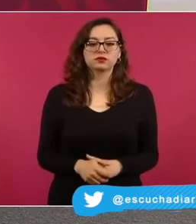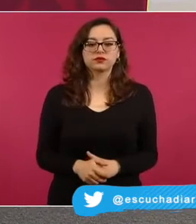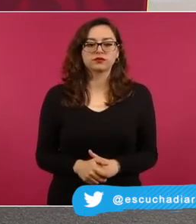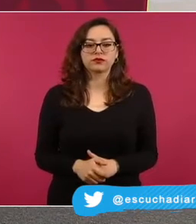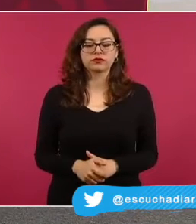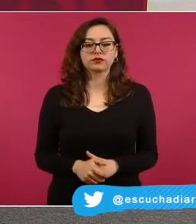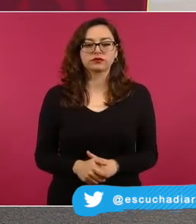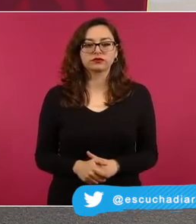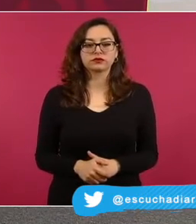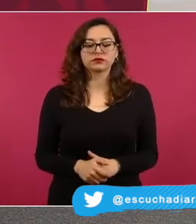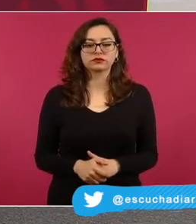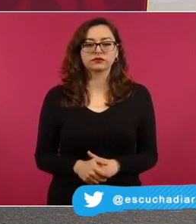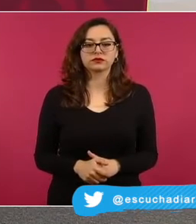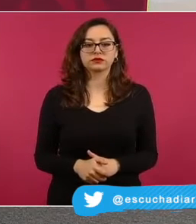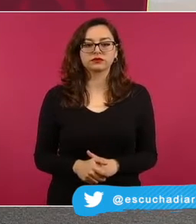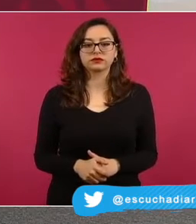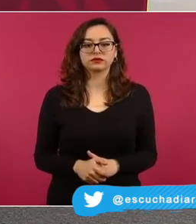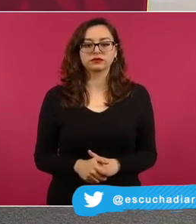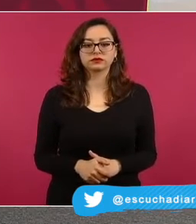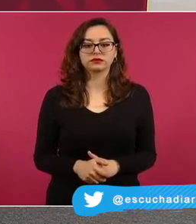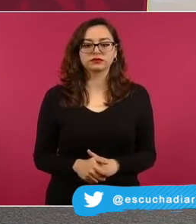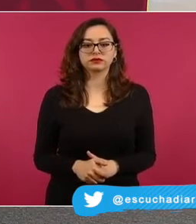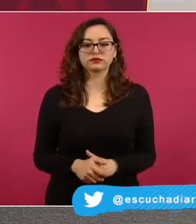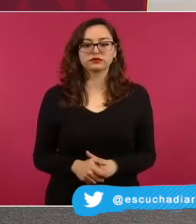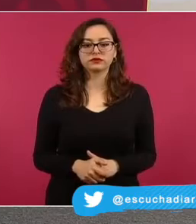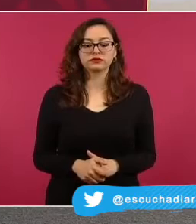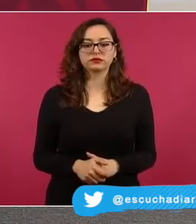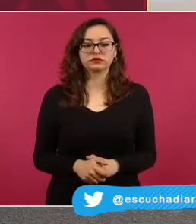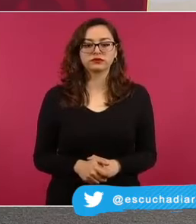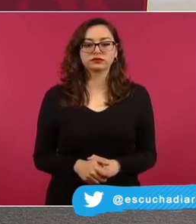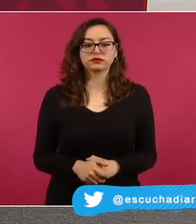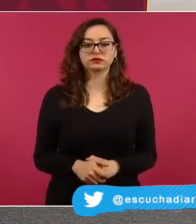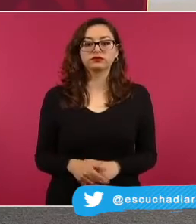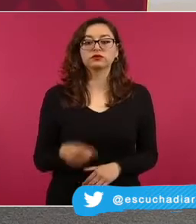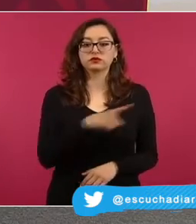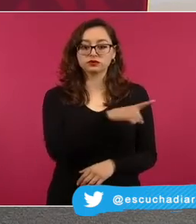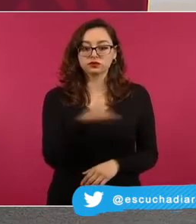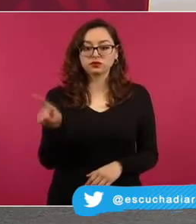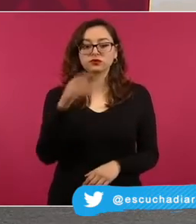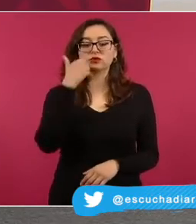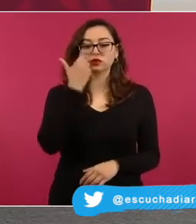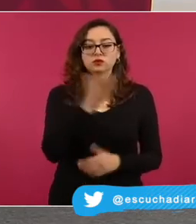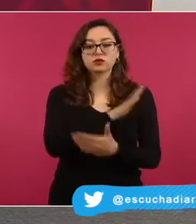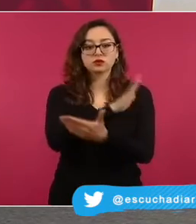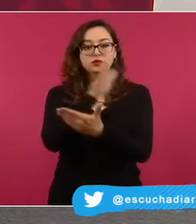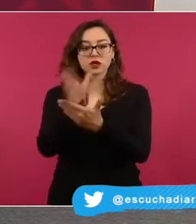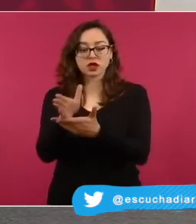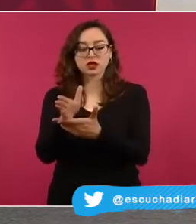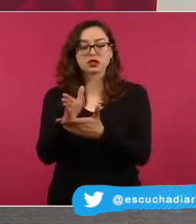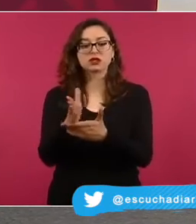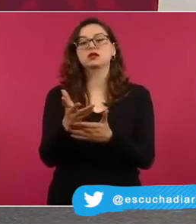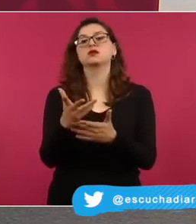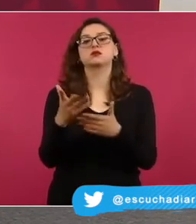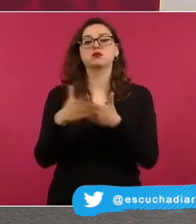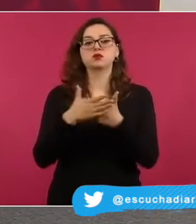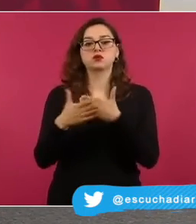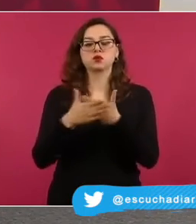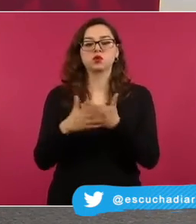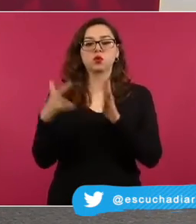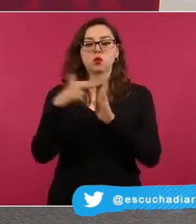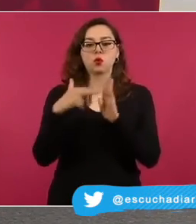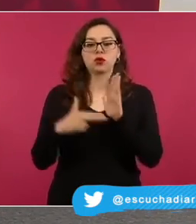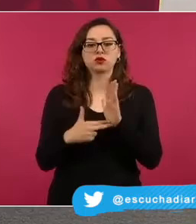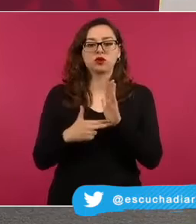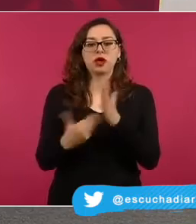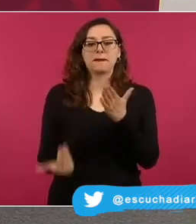en para que ustedes lo vayan viendo en huatulco porque